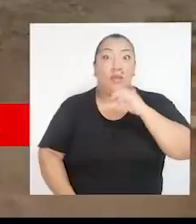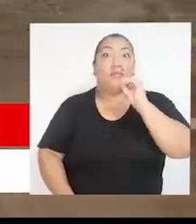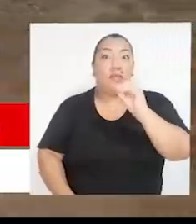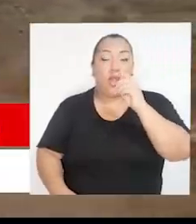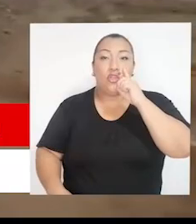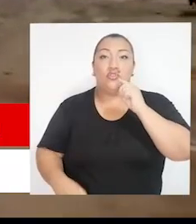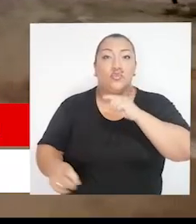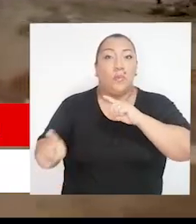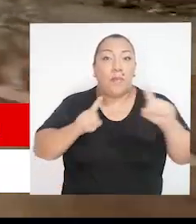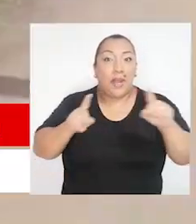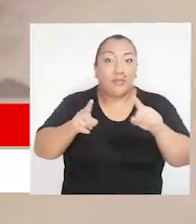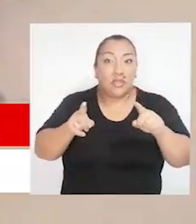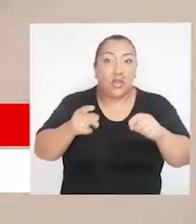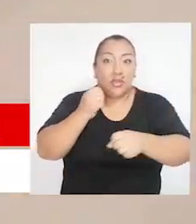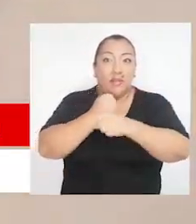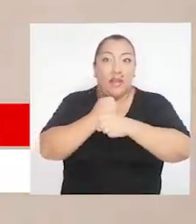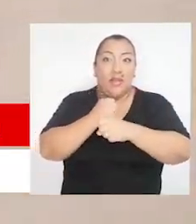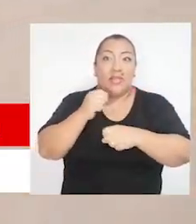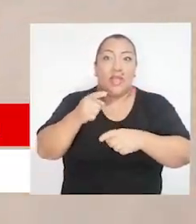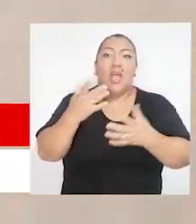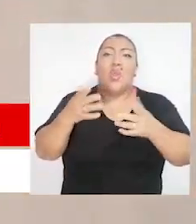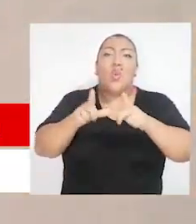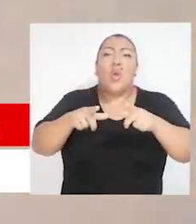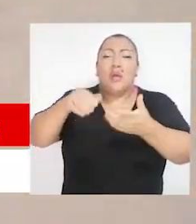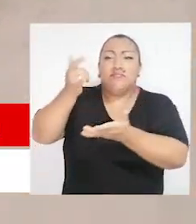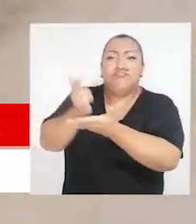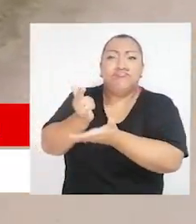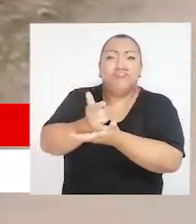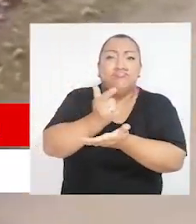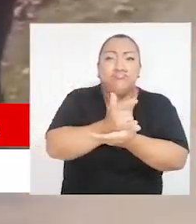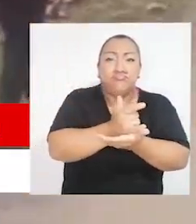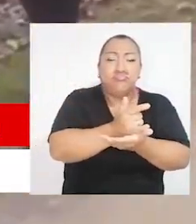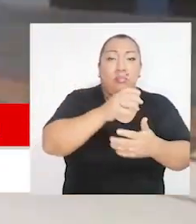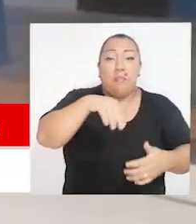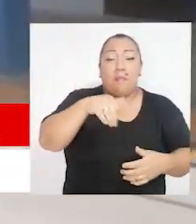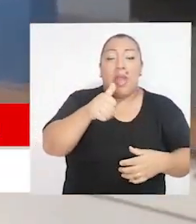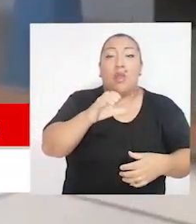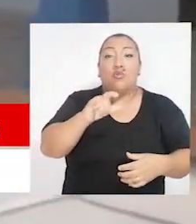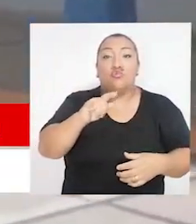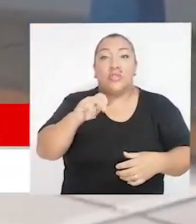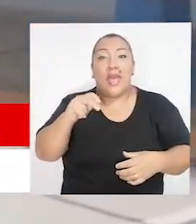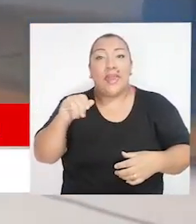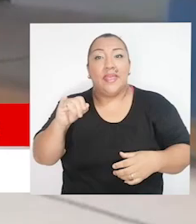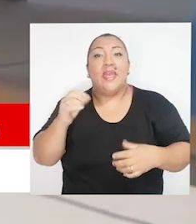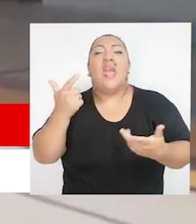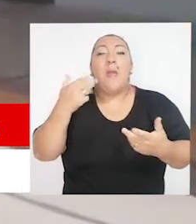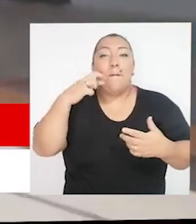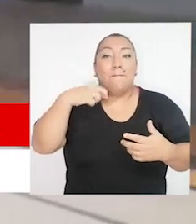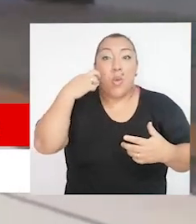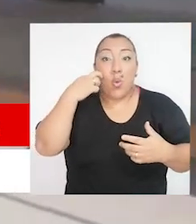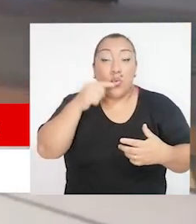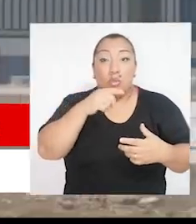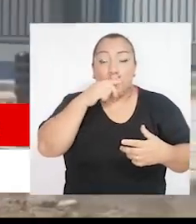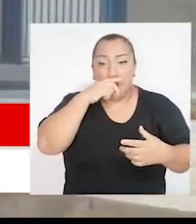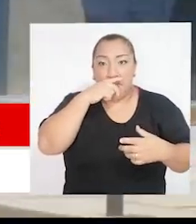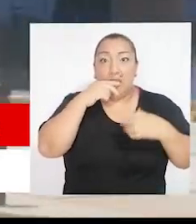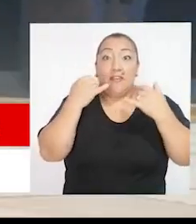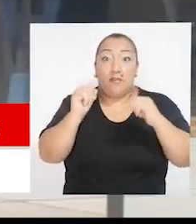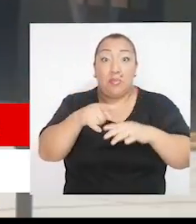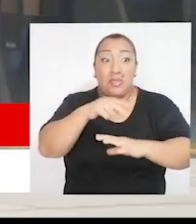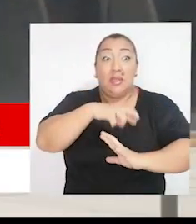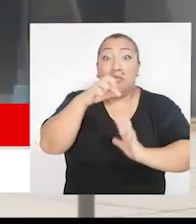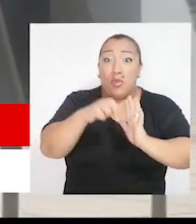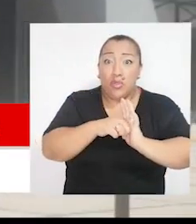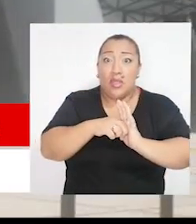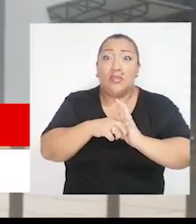Advertimos que el supervisor de la obra de mejoramiento del terminal terrestre de la ciudad de Macuzani, en la región Puno, dio conformidad técnica al